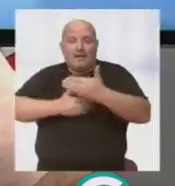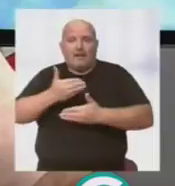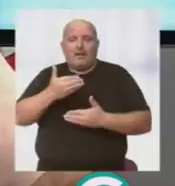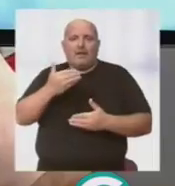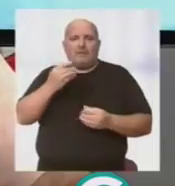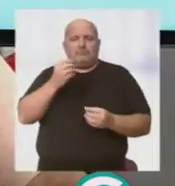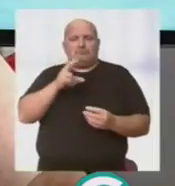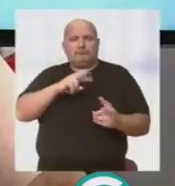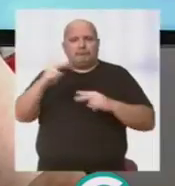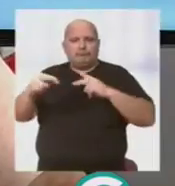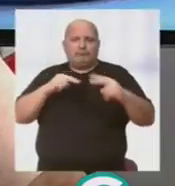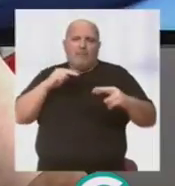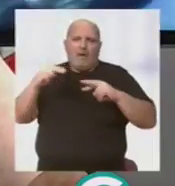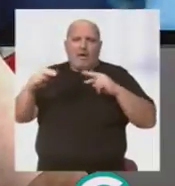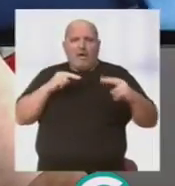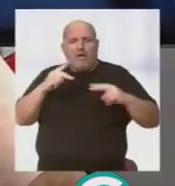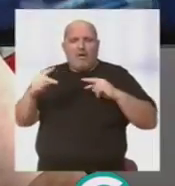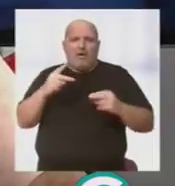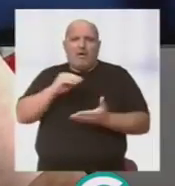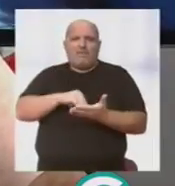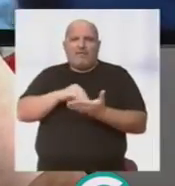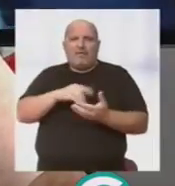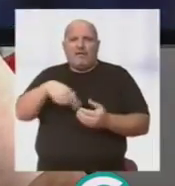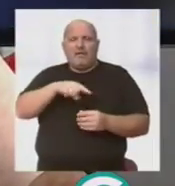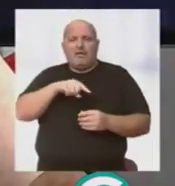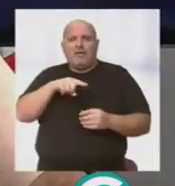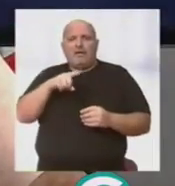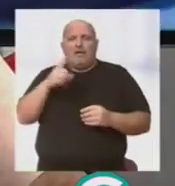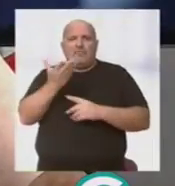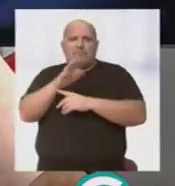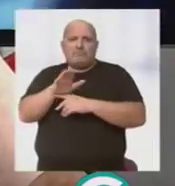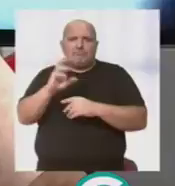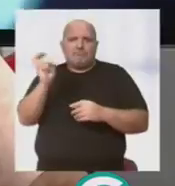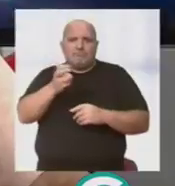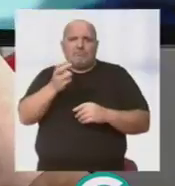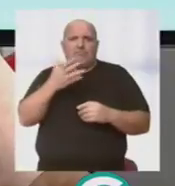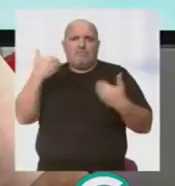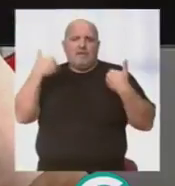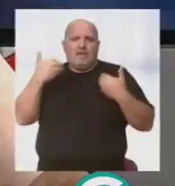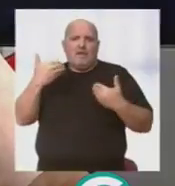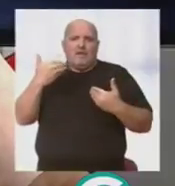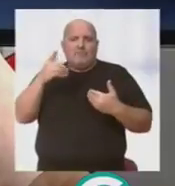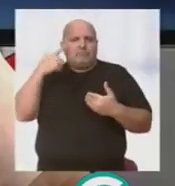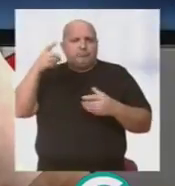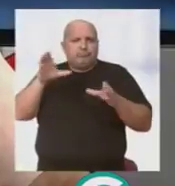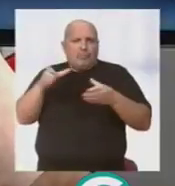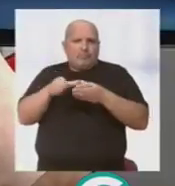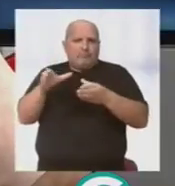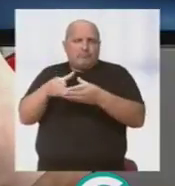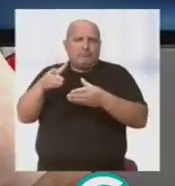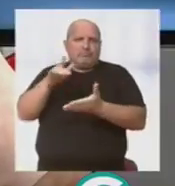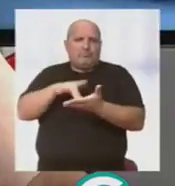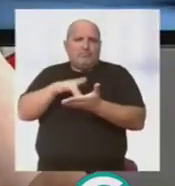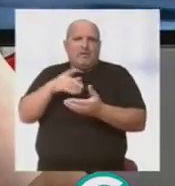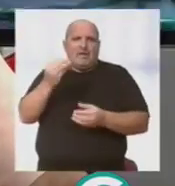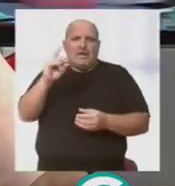teníamos charlas, allí hemos tenido la representación de la vidita naviera, allí se han hecho, allí ha estado